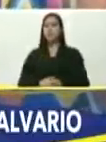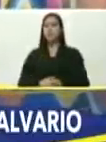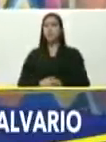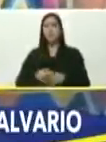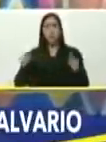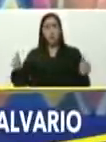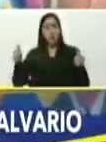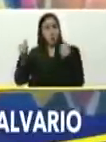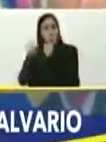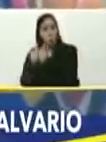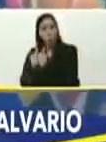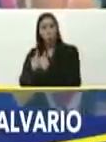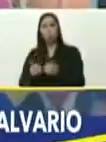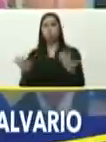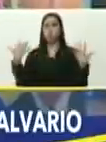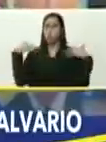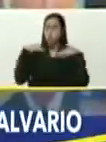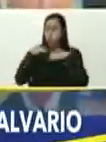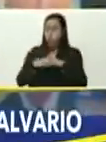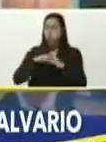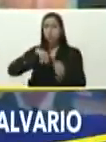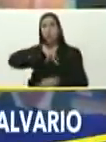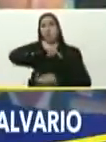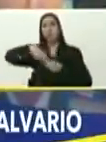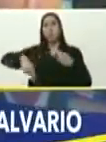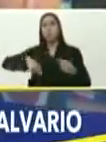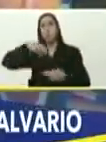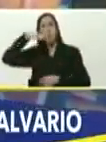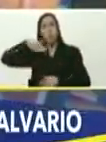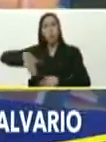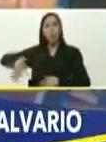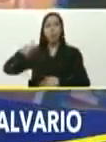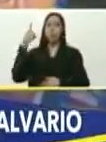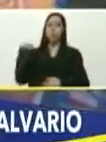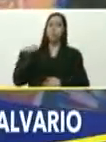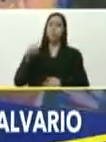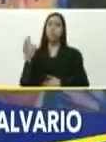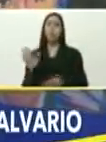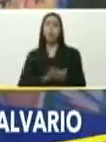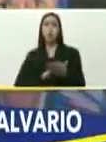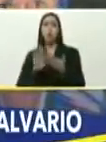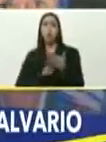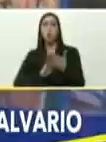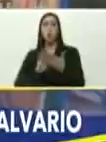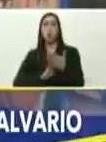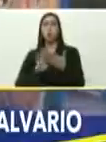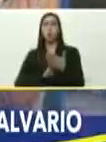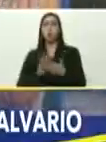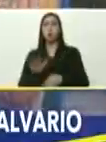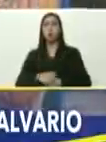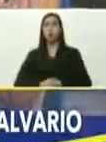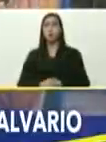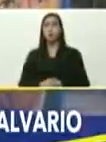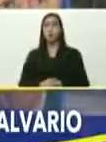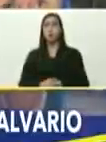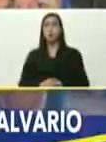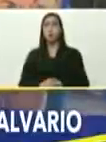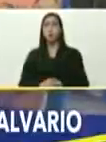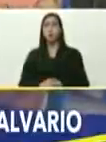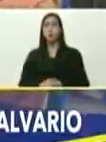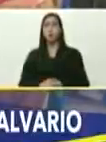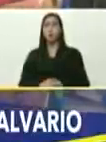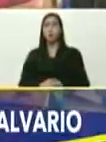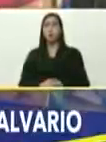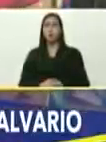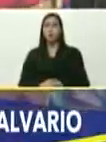el pueblo, en, revolución, tiene la solución, y así, con todo, mi comandante,